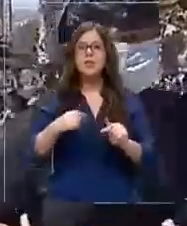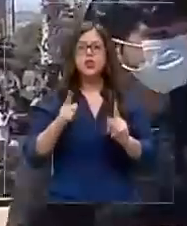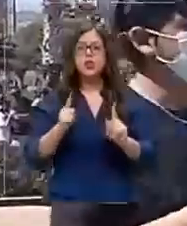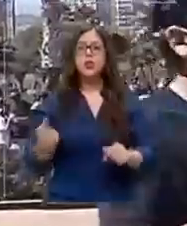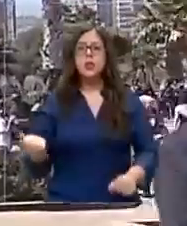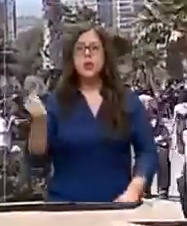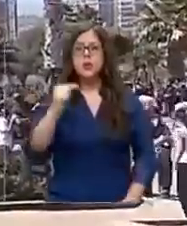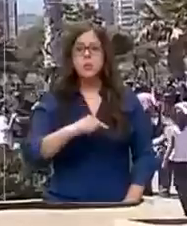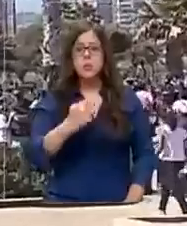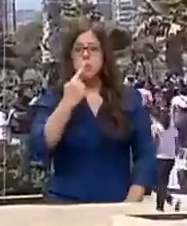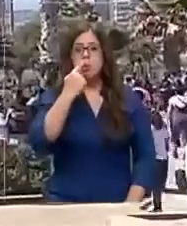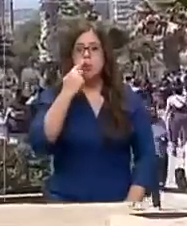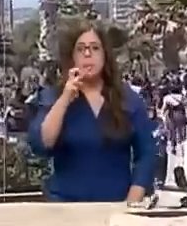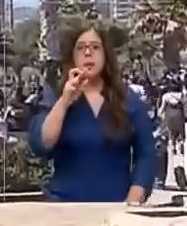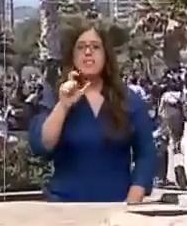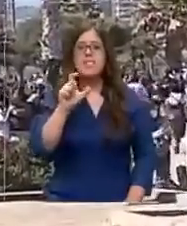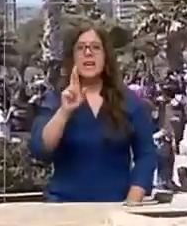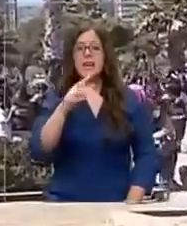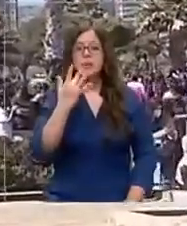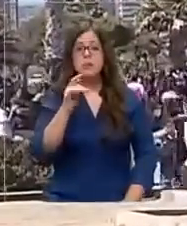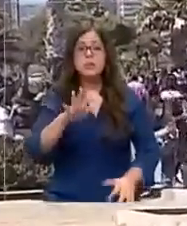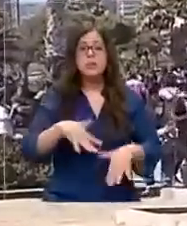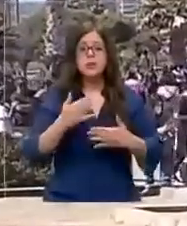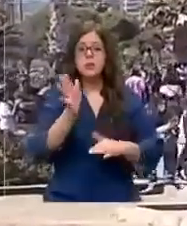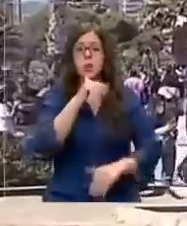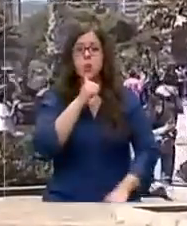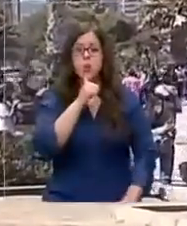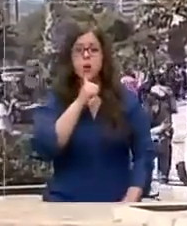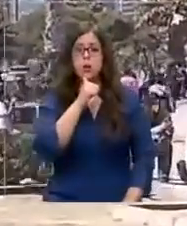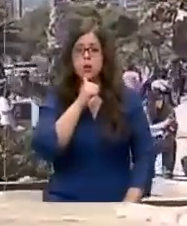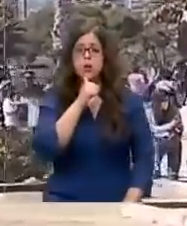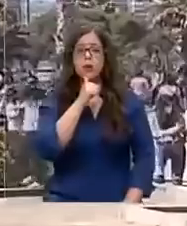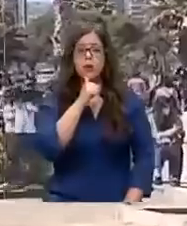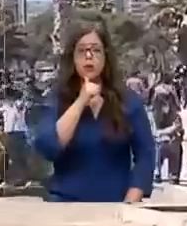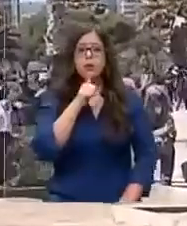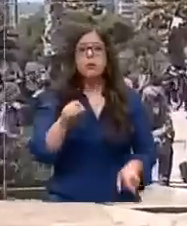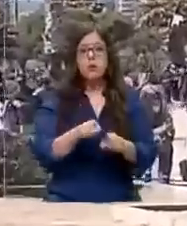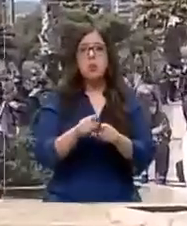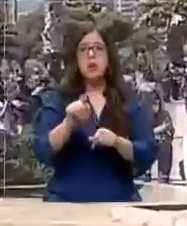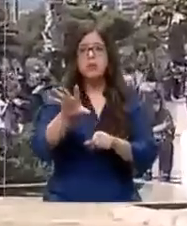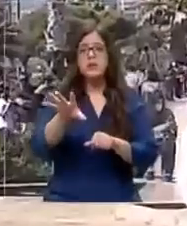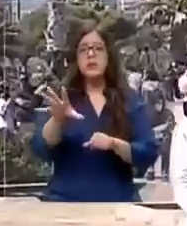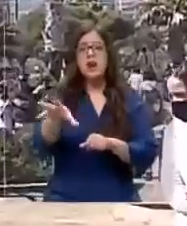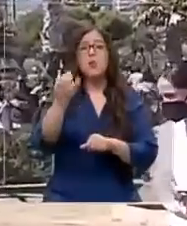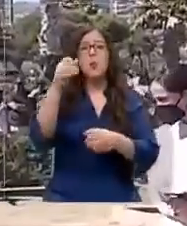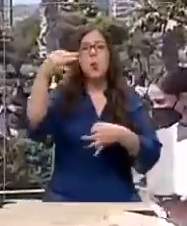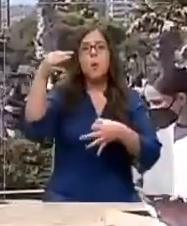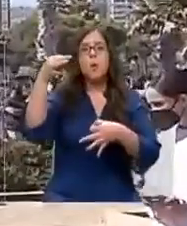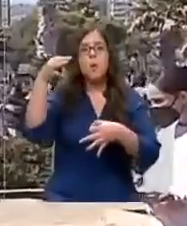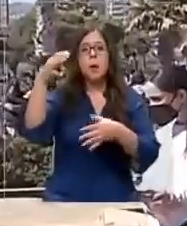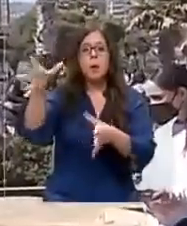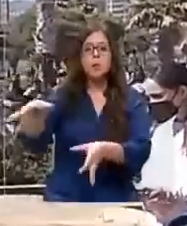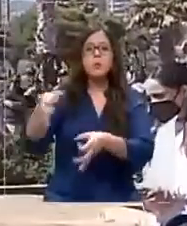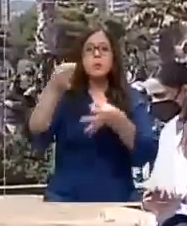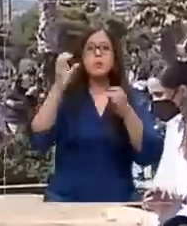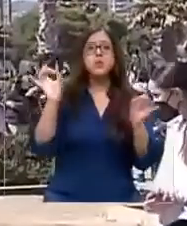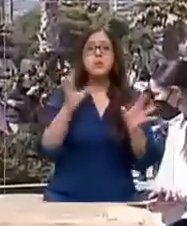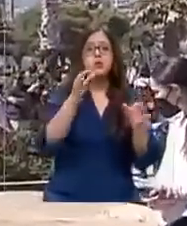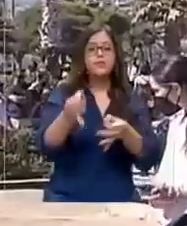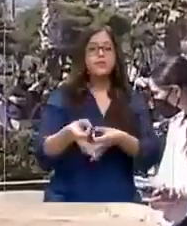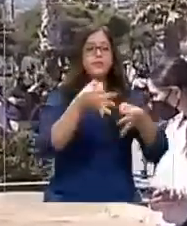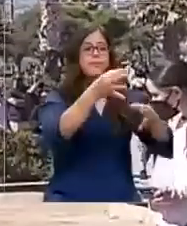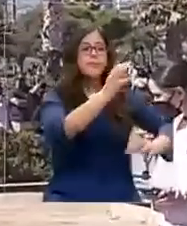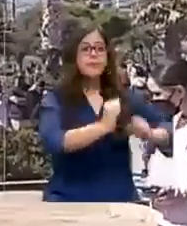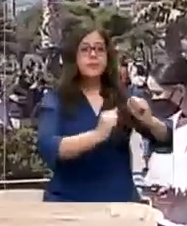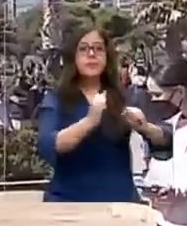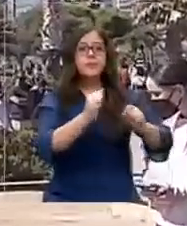a hacerme un PCR, aunque no tengo síntomas ni nada. Entonces a buscar un papel, a ver si lo presento en la empresa para